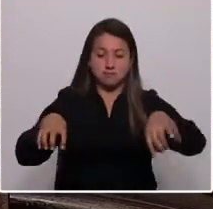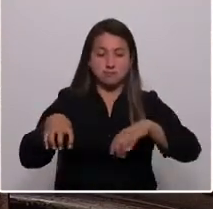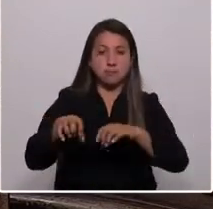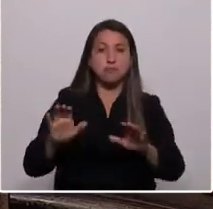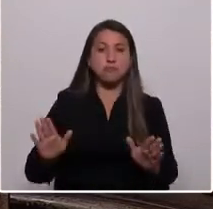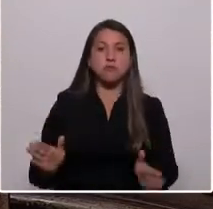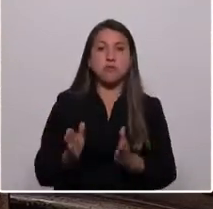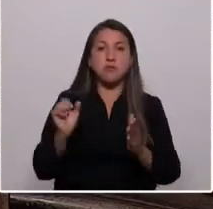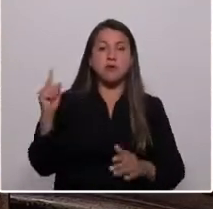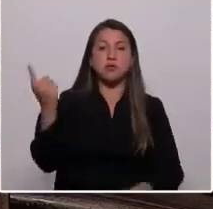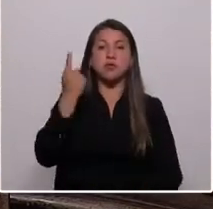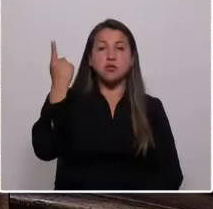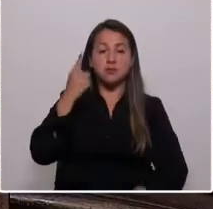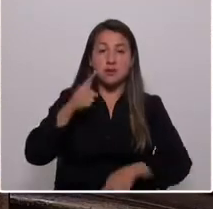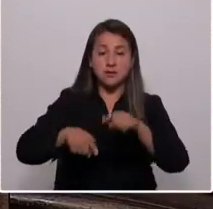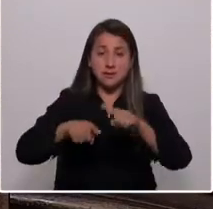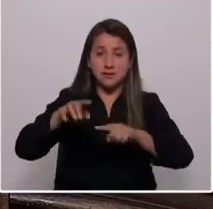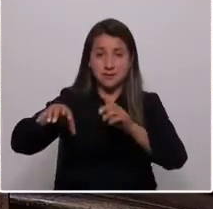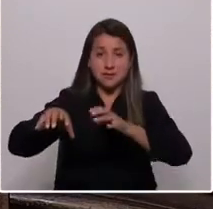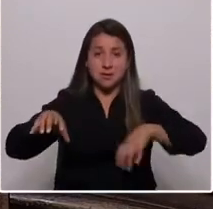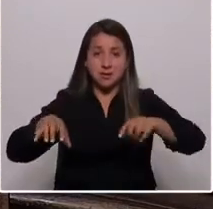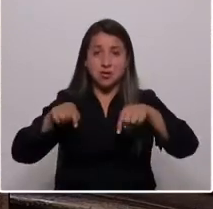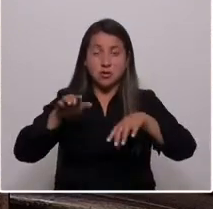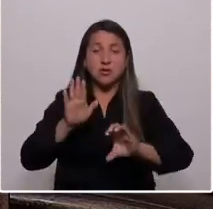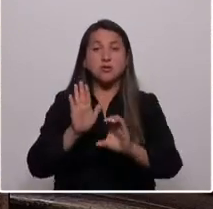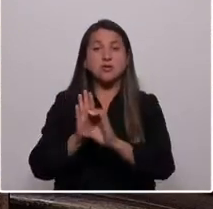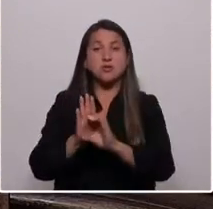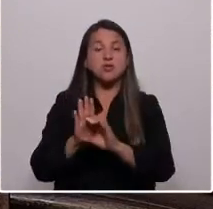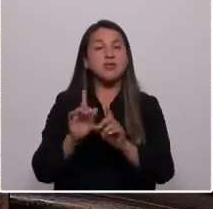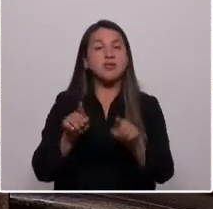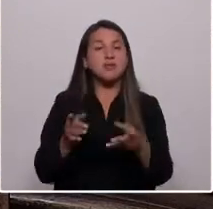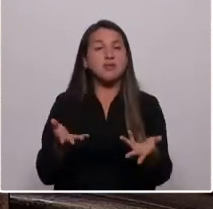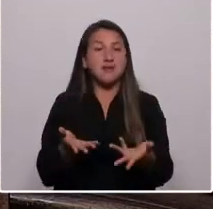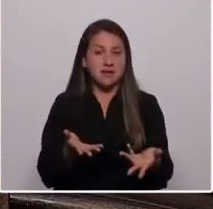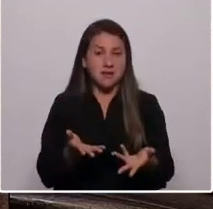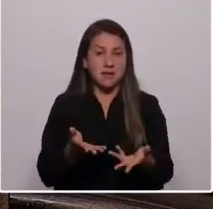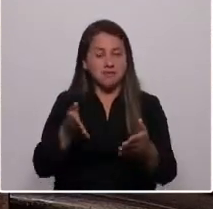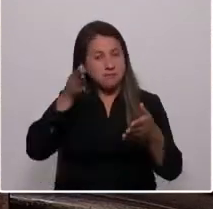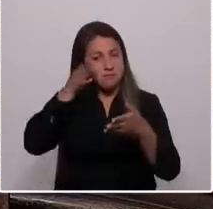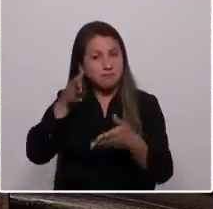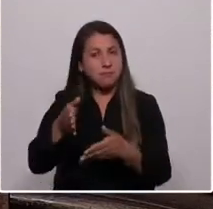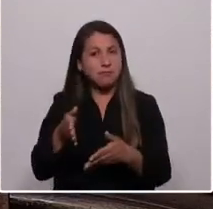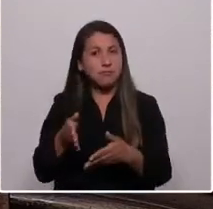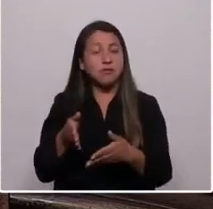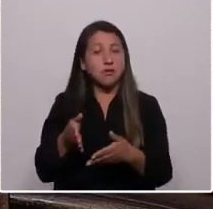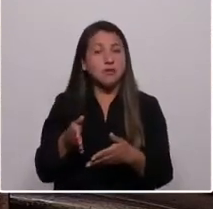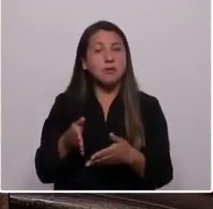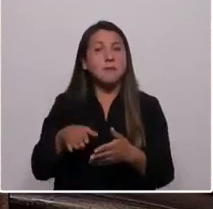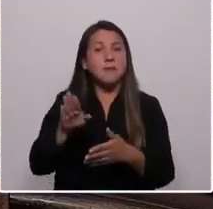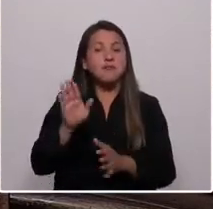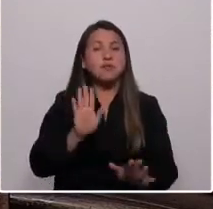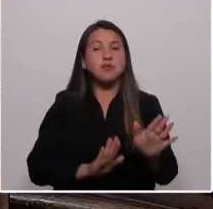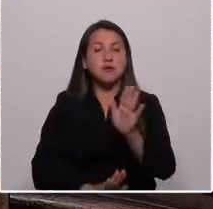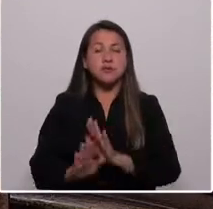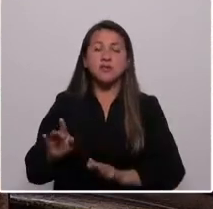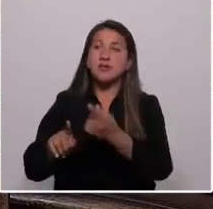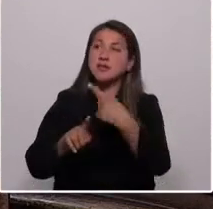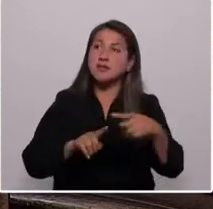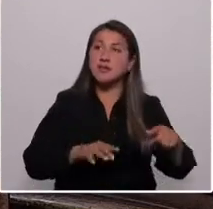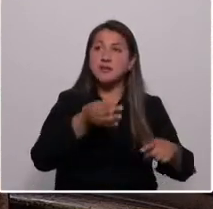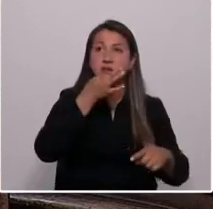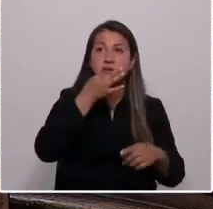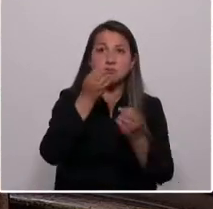autonomía de los territorios. Esta constitución deberá a su vez poner en el centro de la naturaleza la protección de la biodiversidad y la